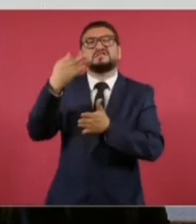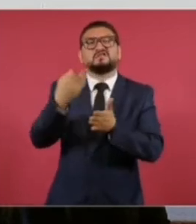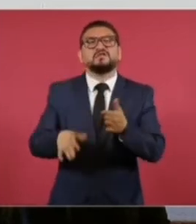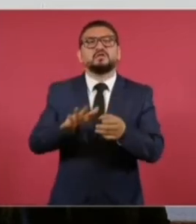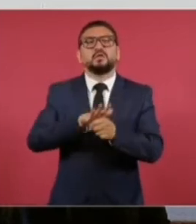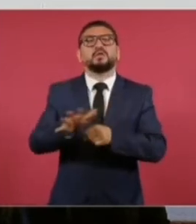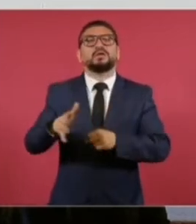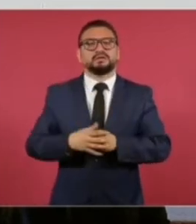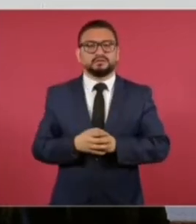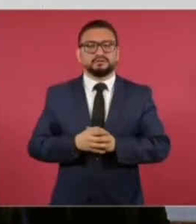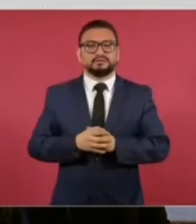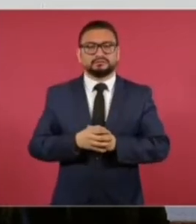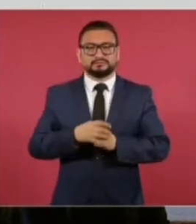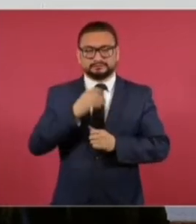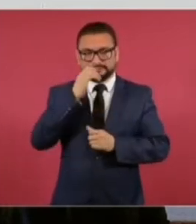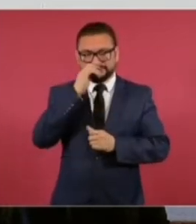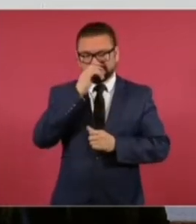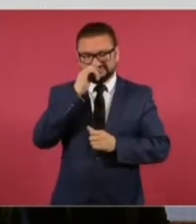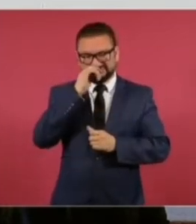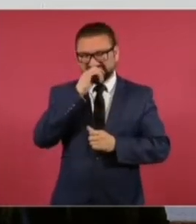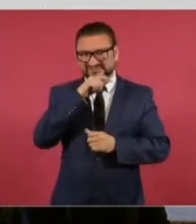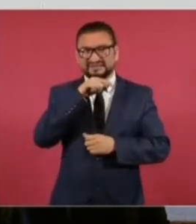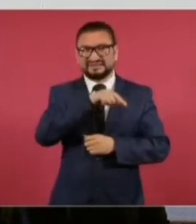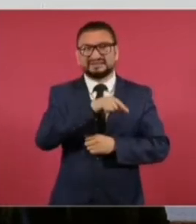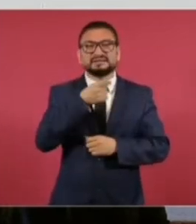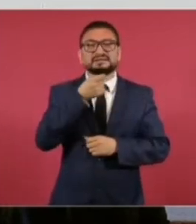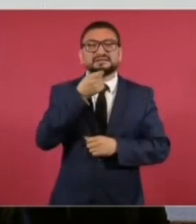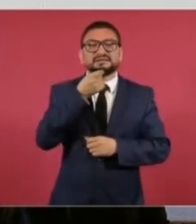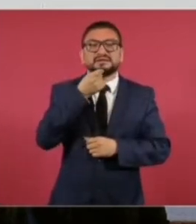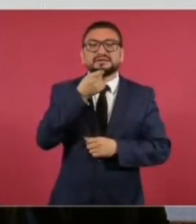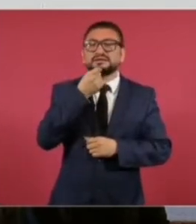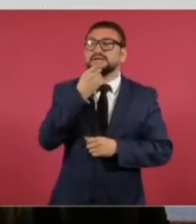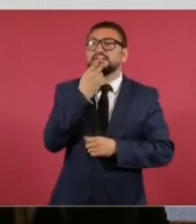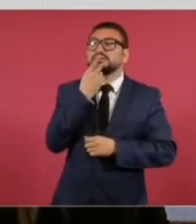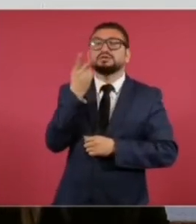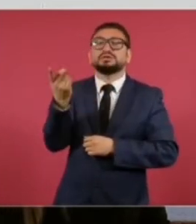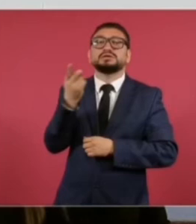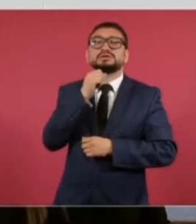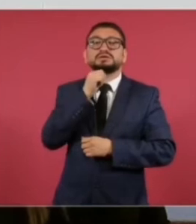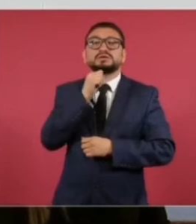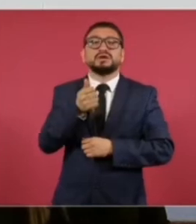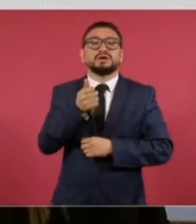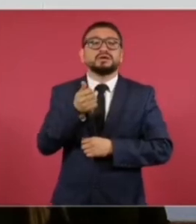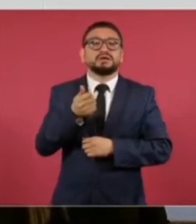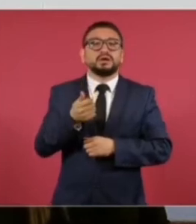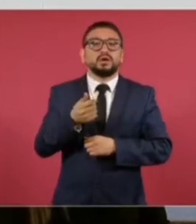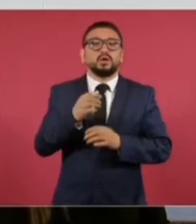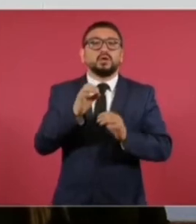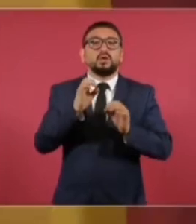faltó el que la niña no dijera el